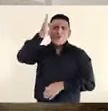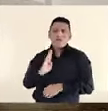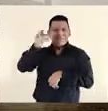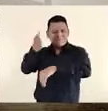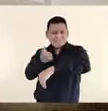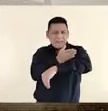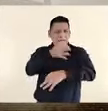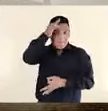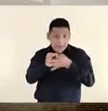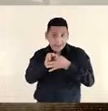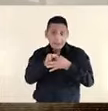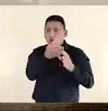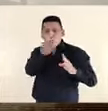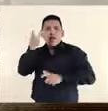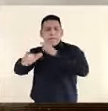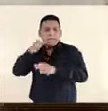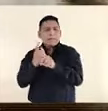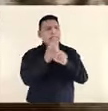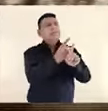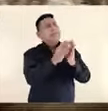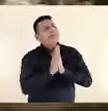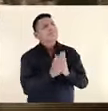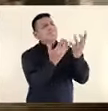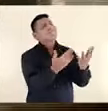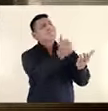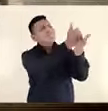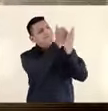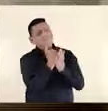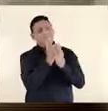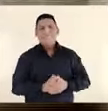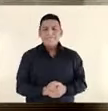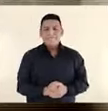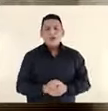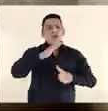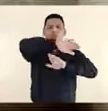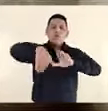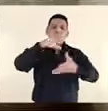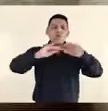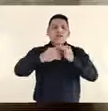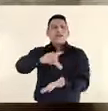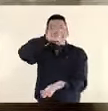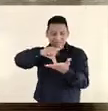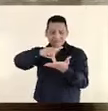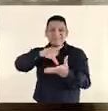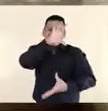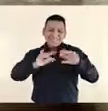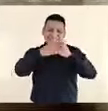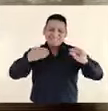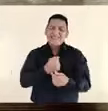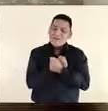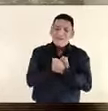de su época enlaza fervientemente con la fe de los devotos que esperan que la santa interceda por ellos. Todo esto es un patrimonio